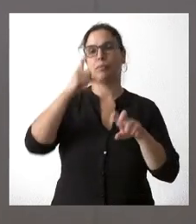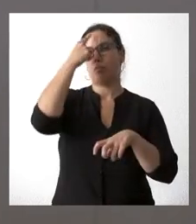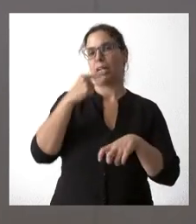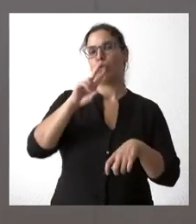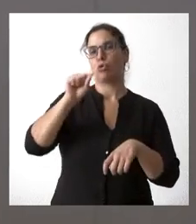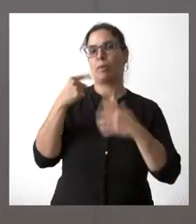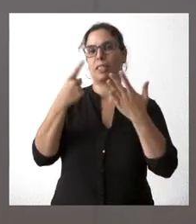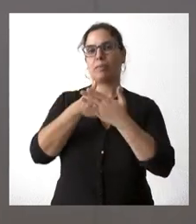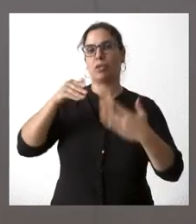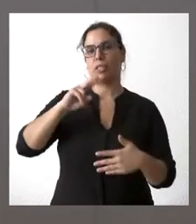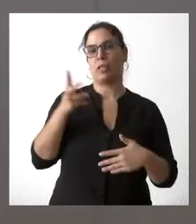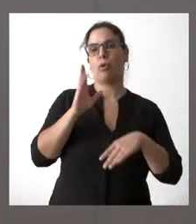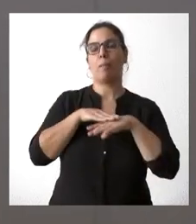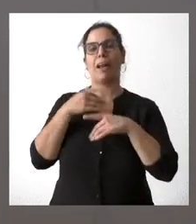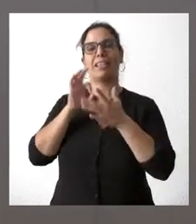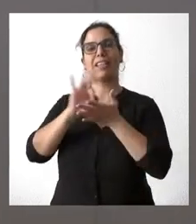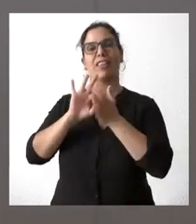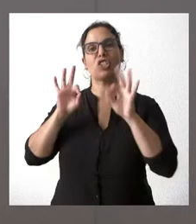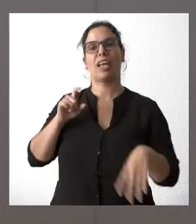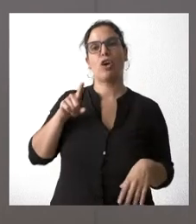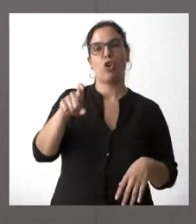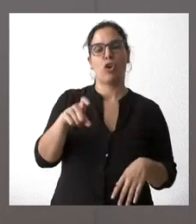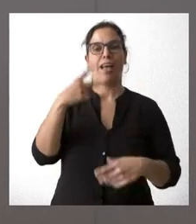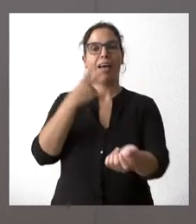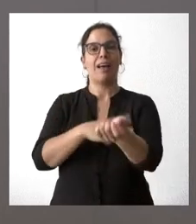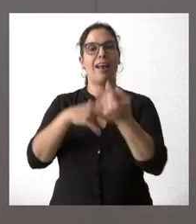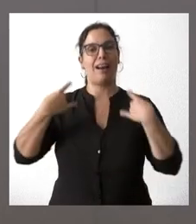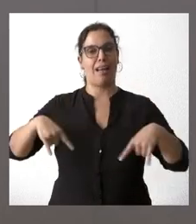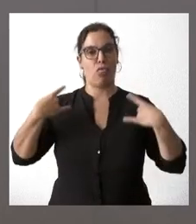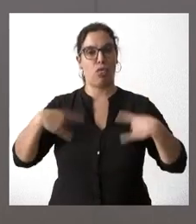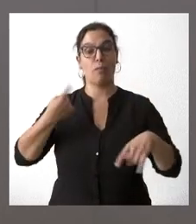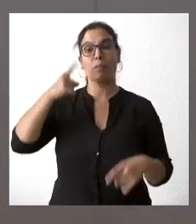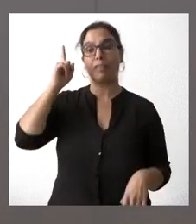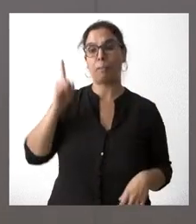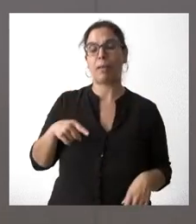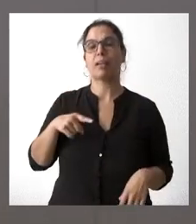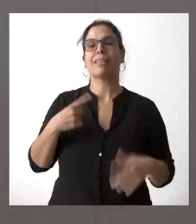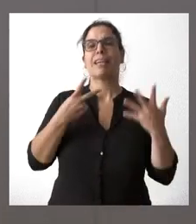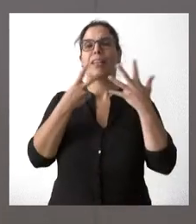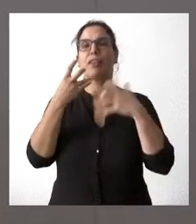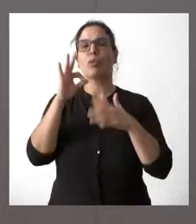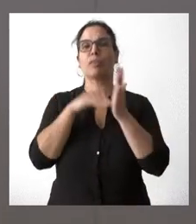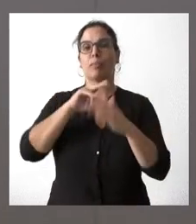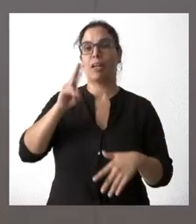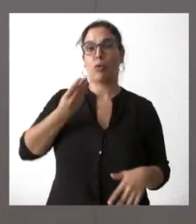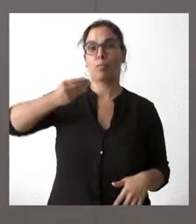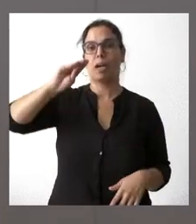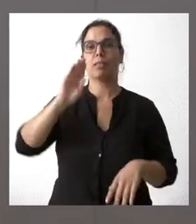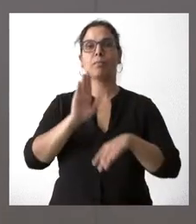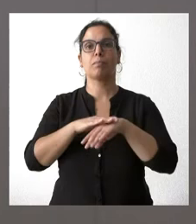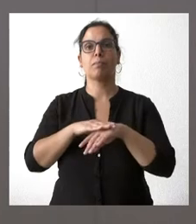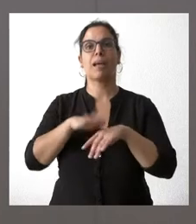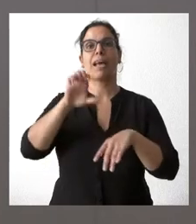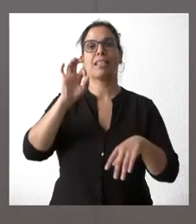euros, con destino al servicio de oncología radioterapia, a lo que hay que unir más de 750.000 euros para un espectac